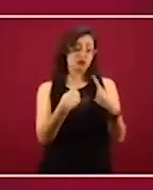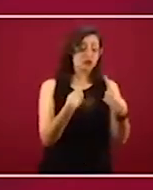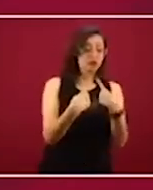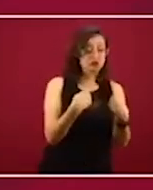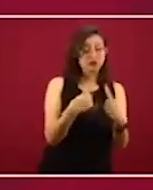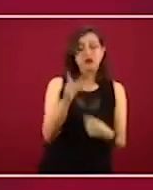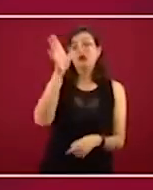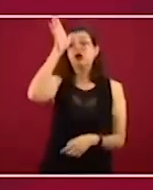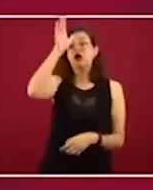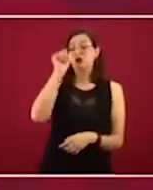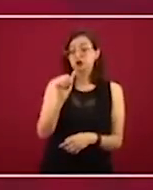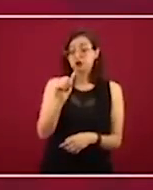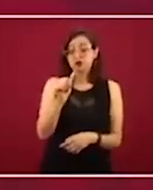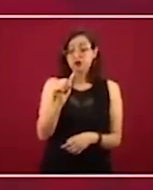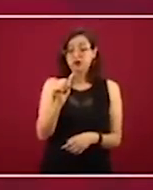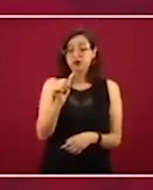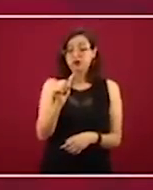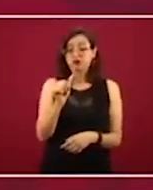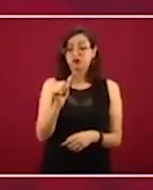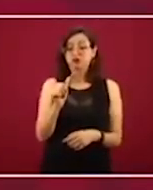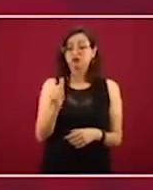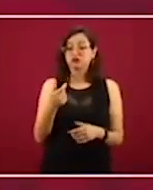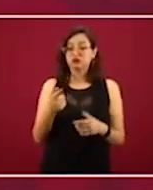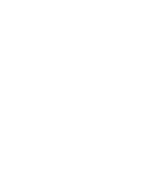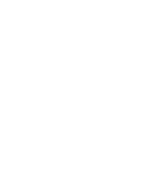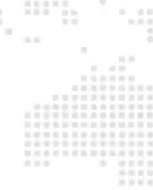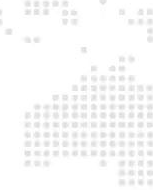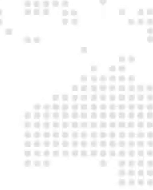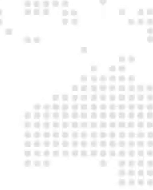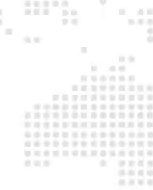acordó frenar ese proceso.